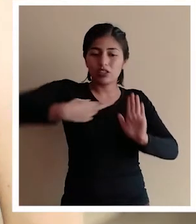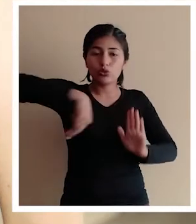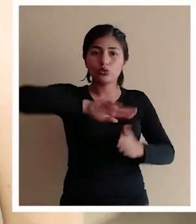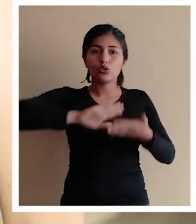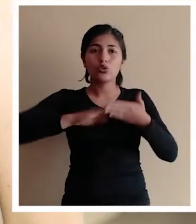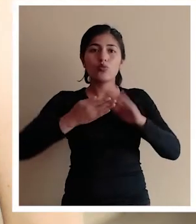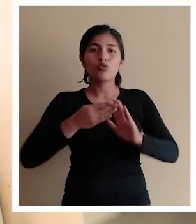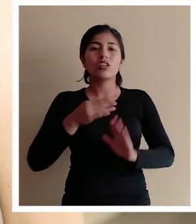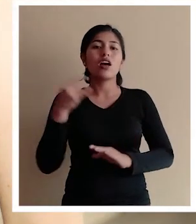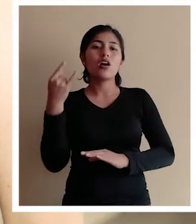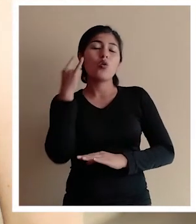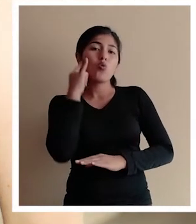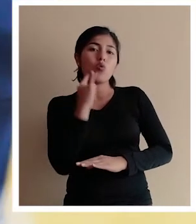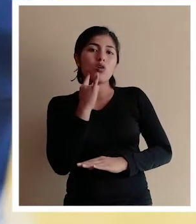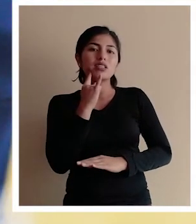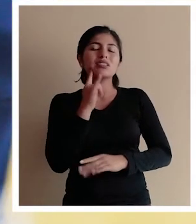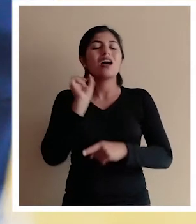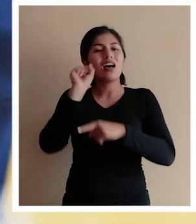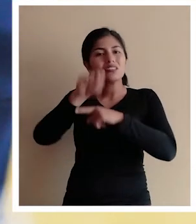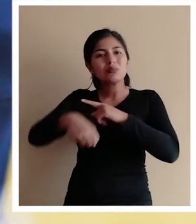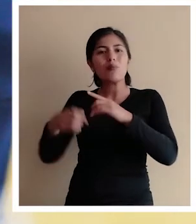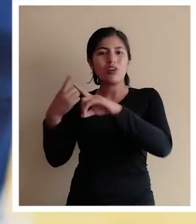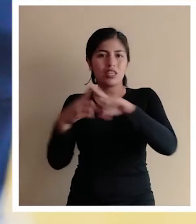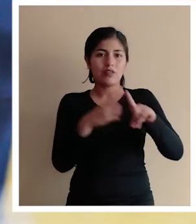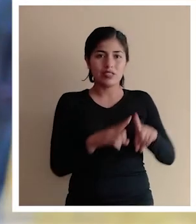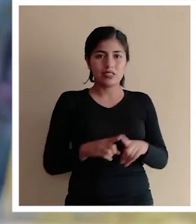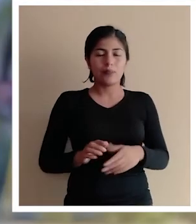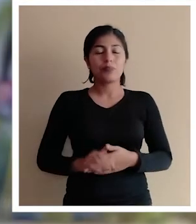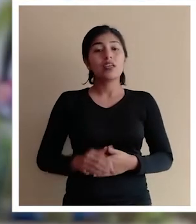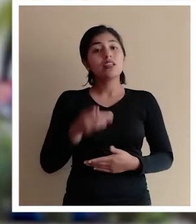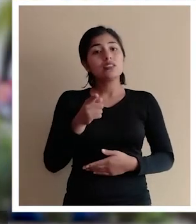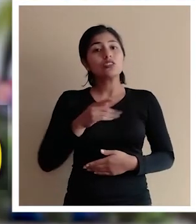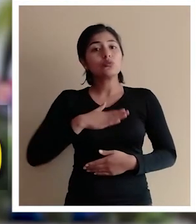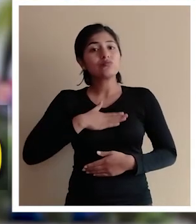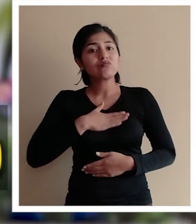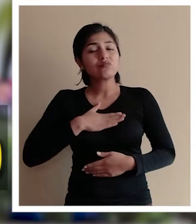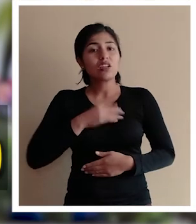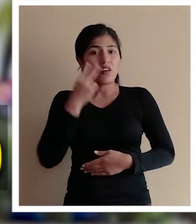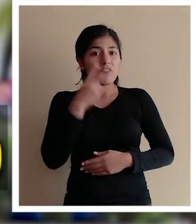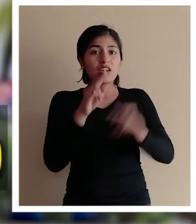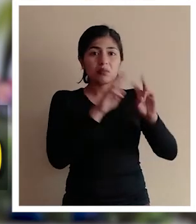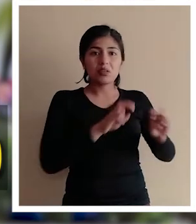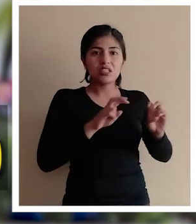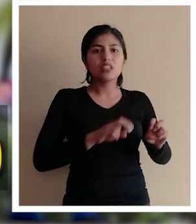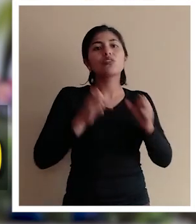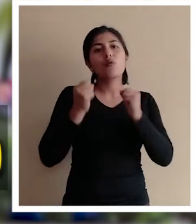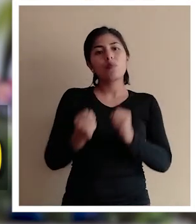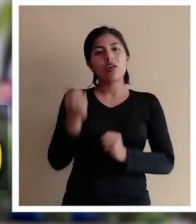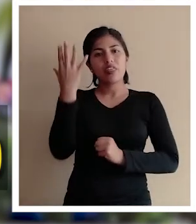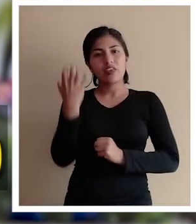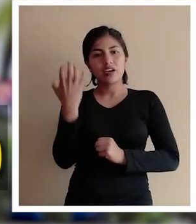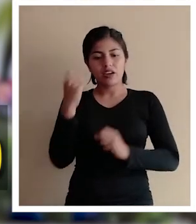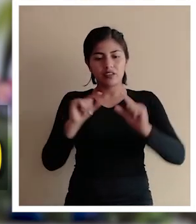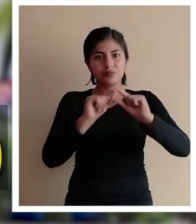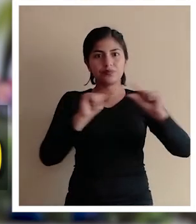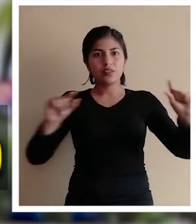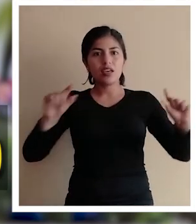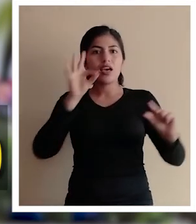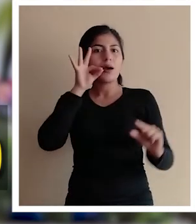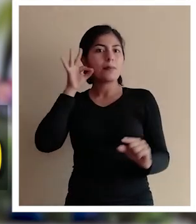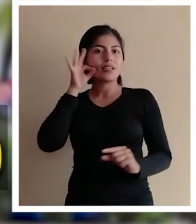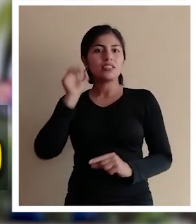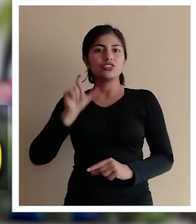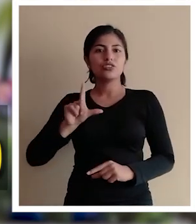valoramos la diversidad en las otras personas. Si te interesa acceder al estudio, lo puedes descargar en el siguiente link.